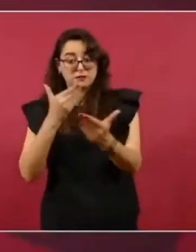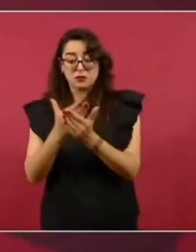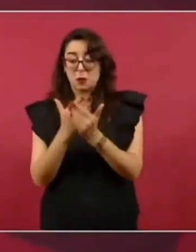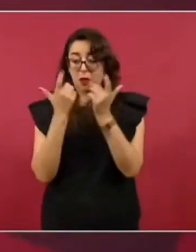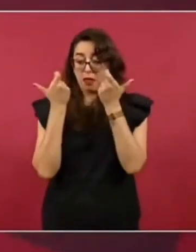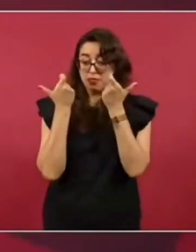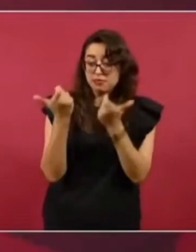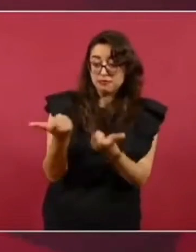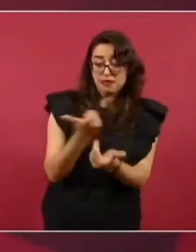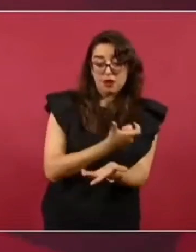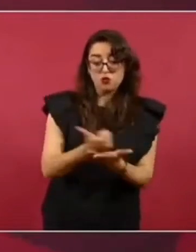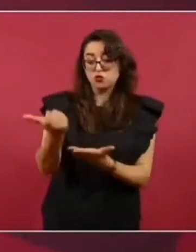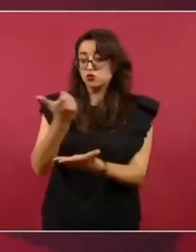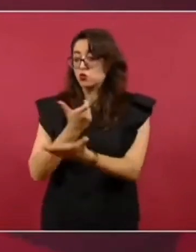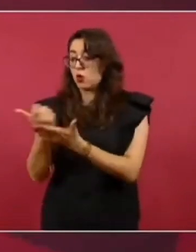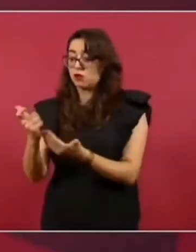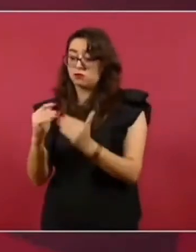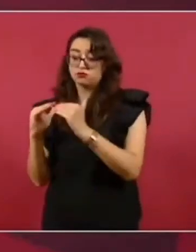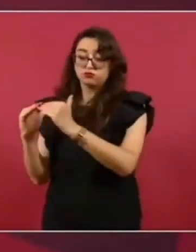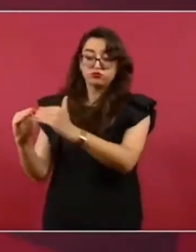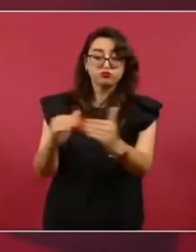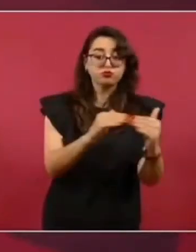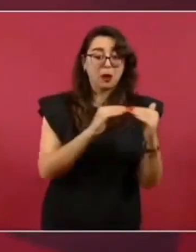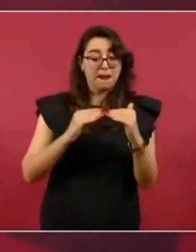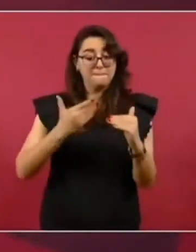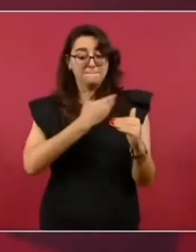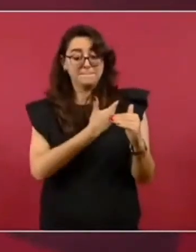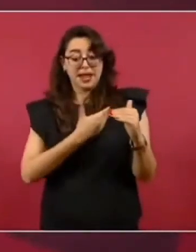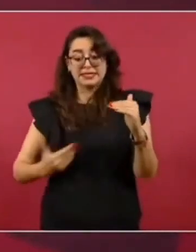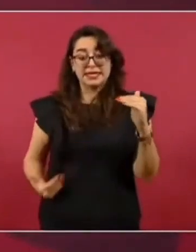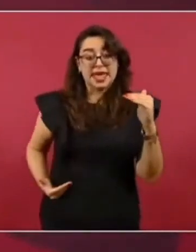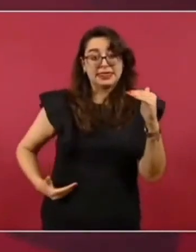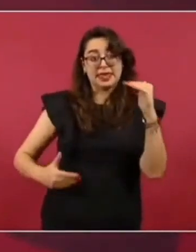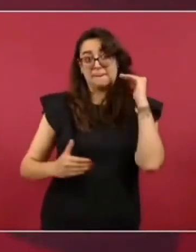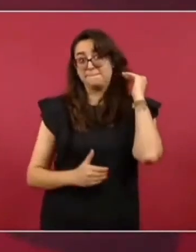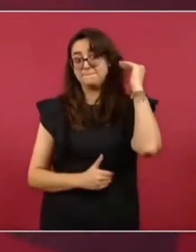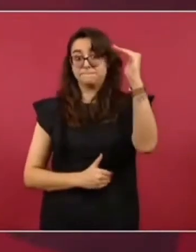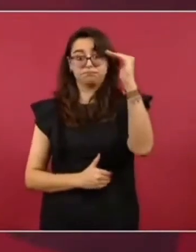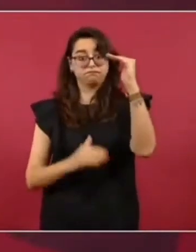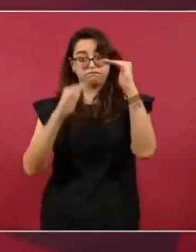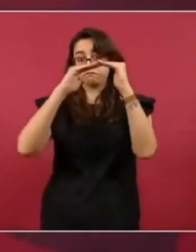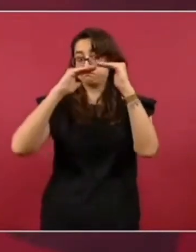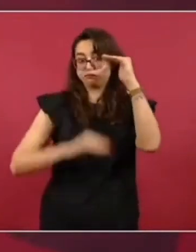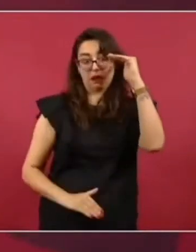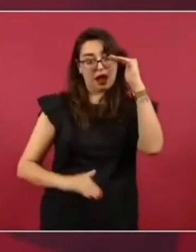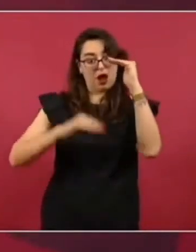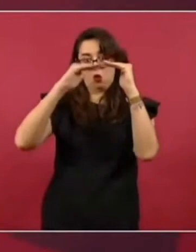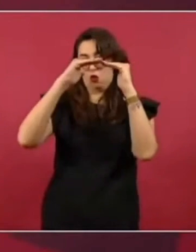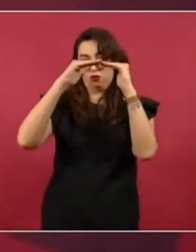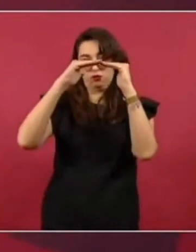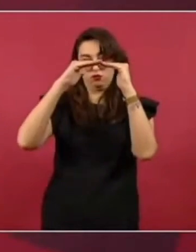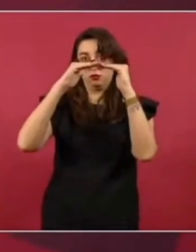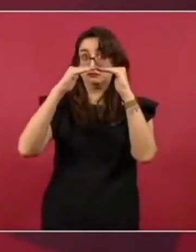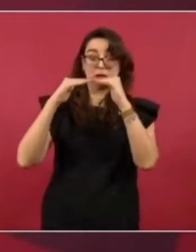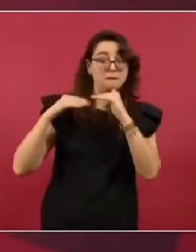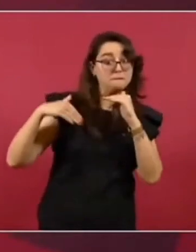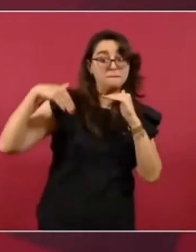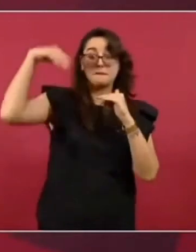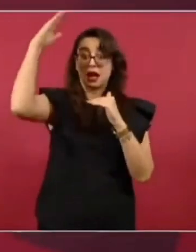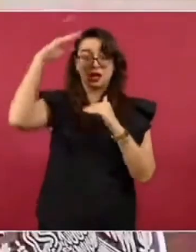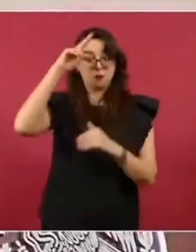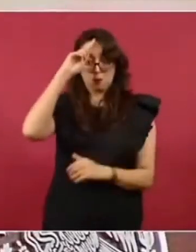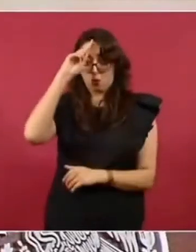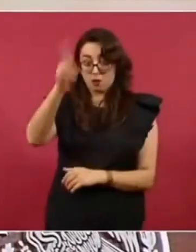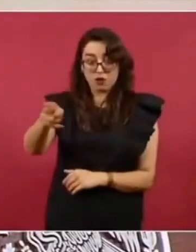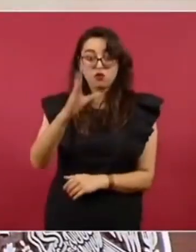que lo que gana el presidente de la República. Y ellos ganan cuatro, cinco veces más